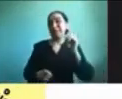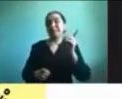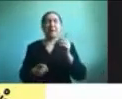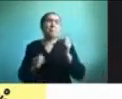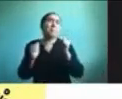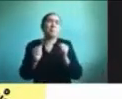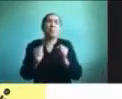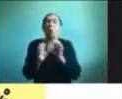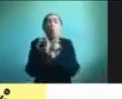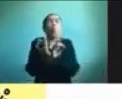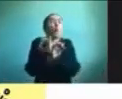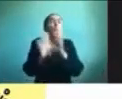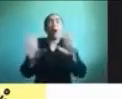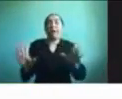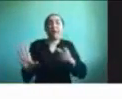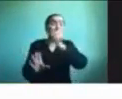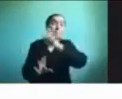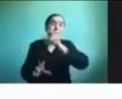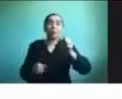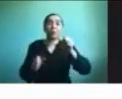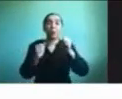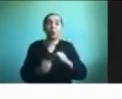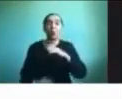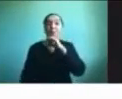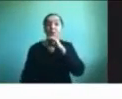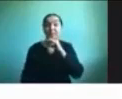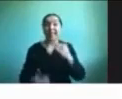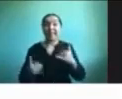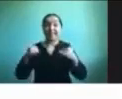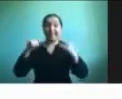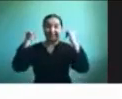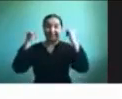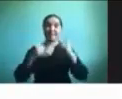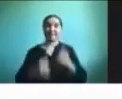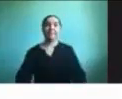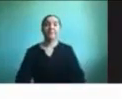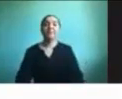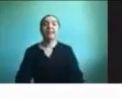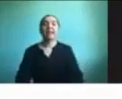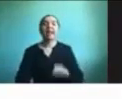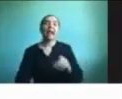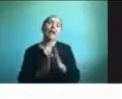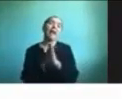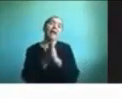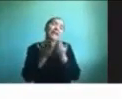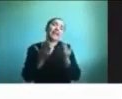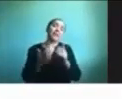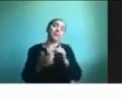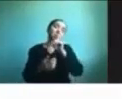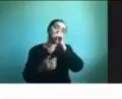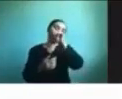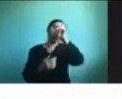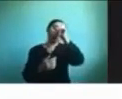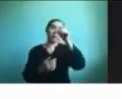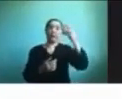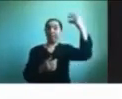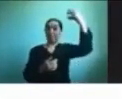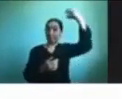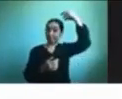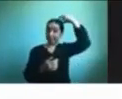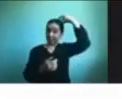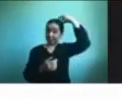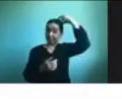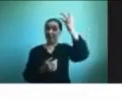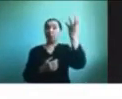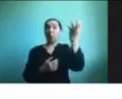persona porque están muy entretenidos además entonces acá tenemos el clásico cuento del principito este se descarga también en computador